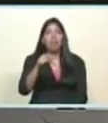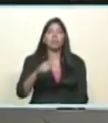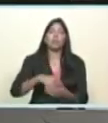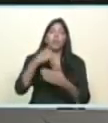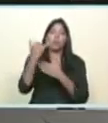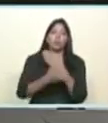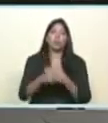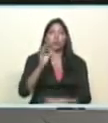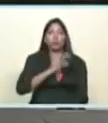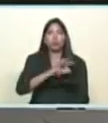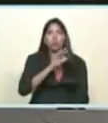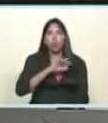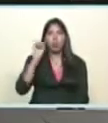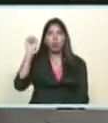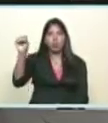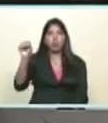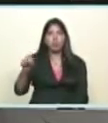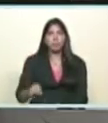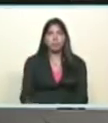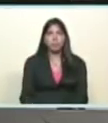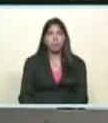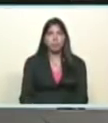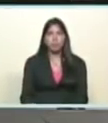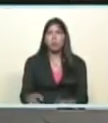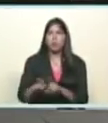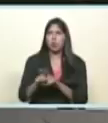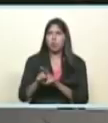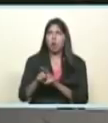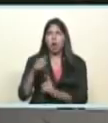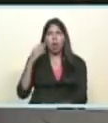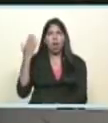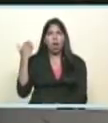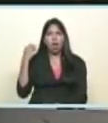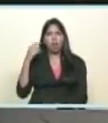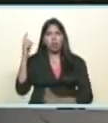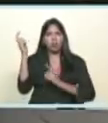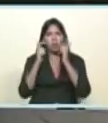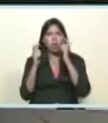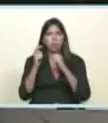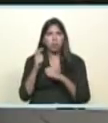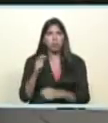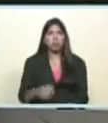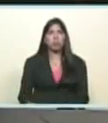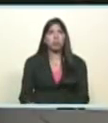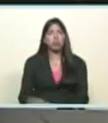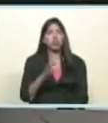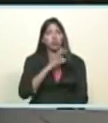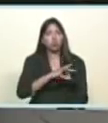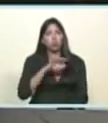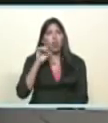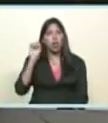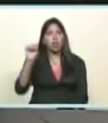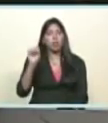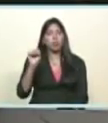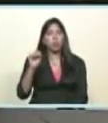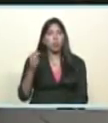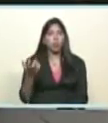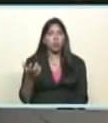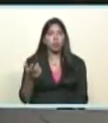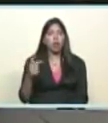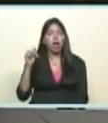proyecto socialista es lo que llamaba el comandante Chávez el socialismo en lo social